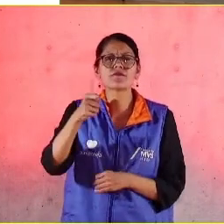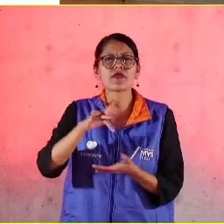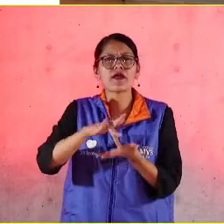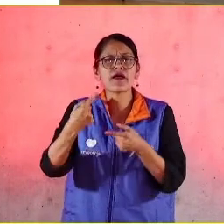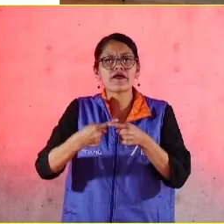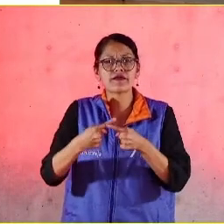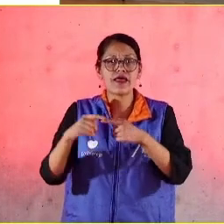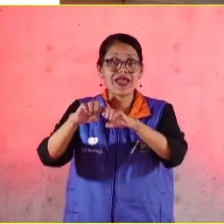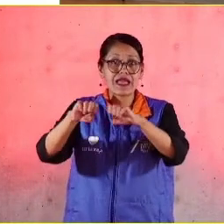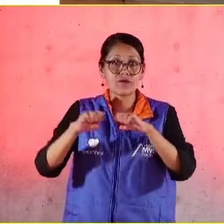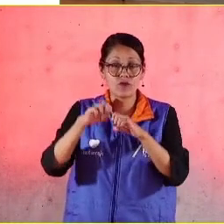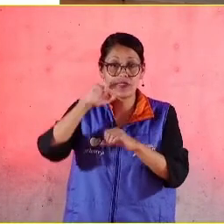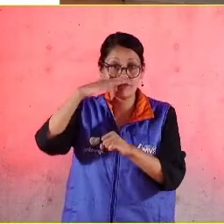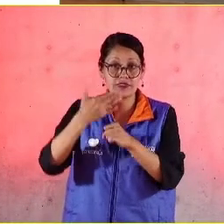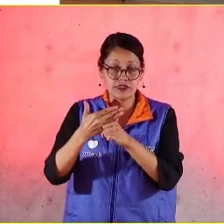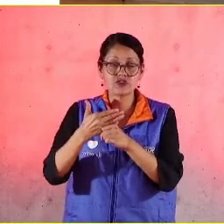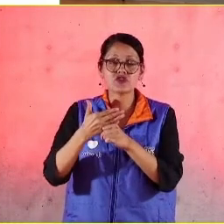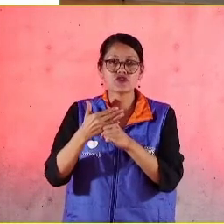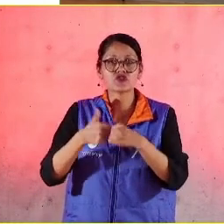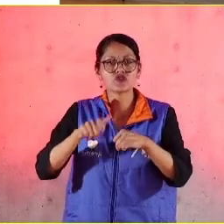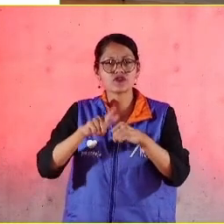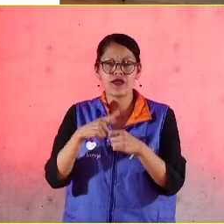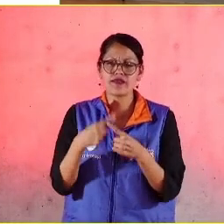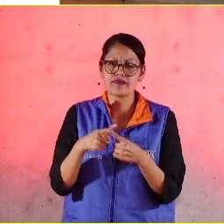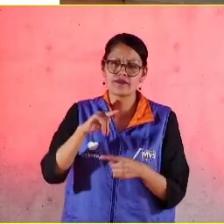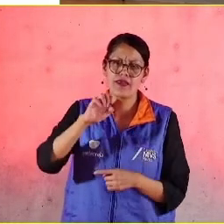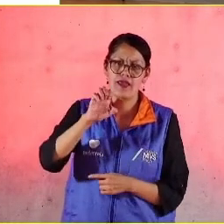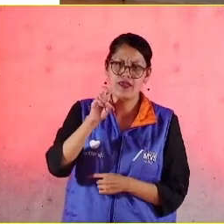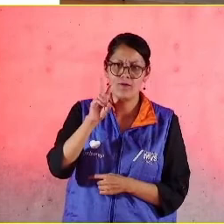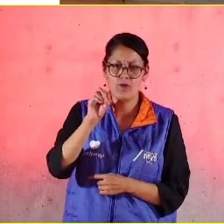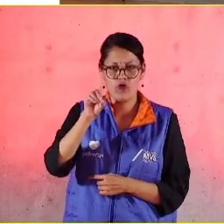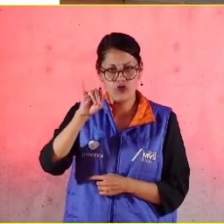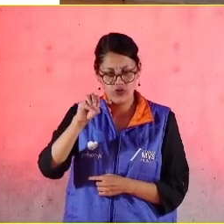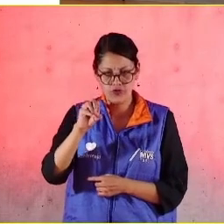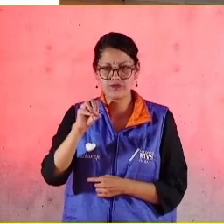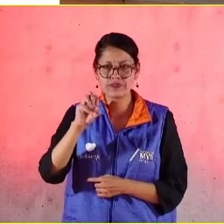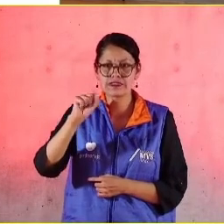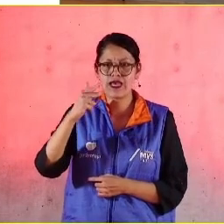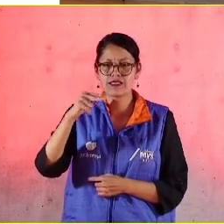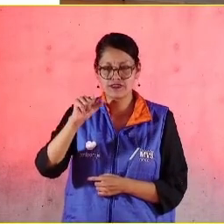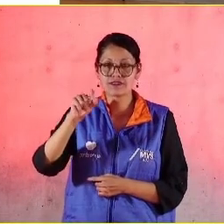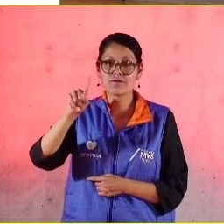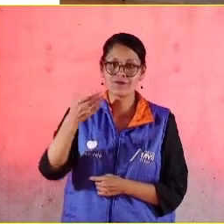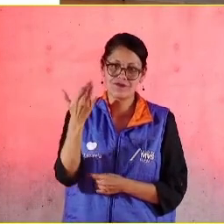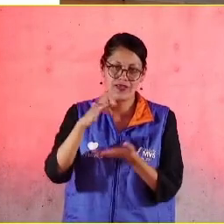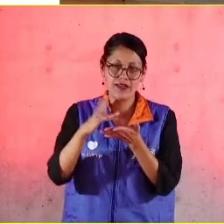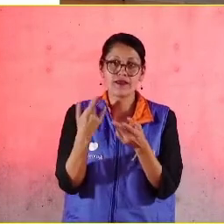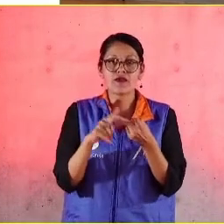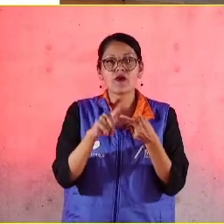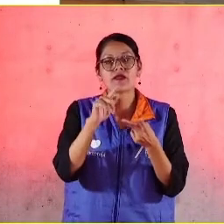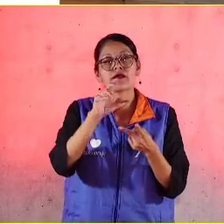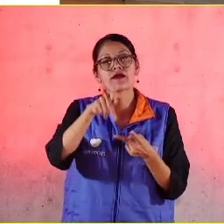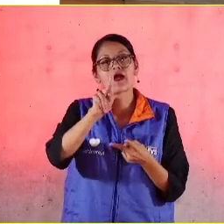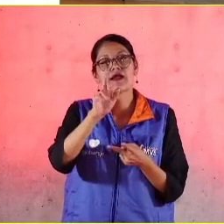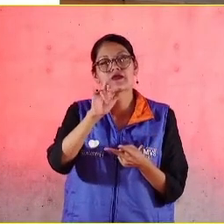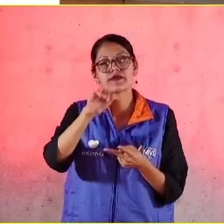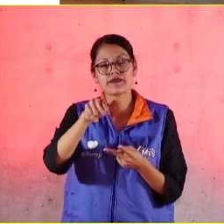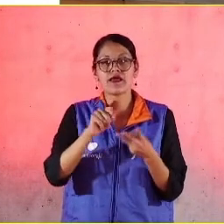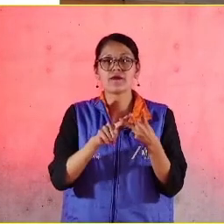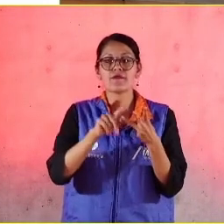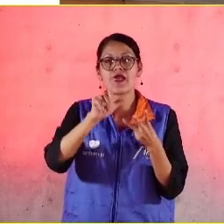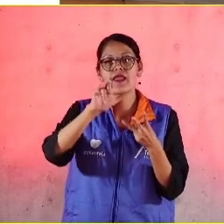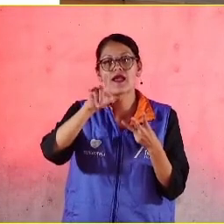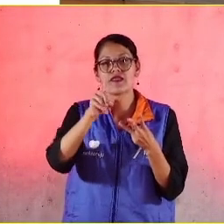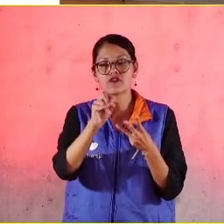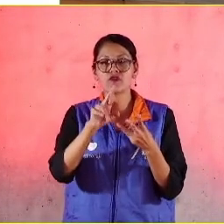social empresarial. Ya mencionabas, José Ignacio, a Evodio Sánchez, pero quisiera mencionar también a Karina Gutiérrez, a Alejandro Ruiz,